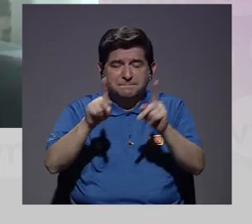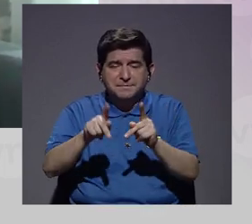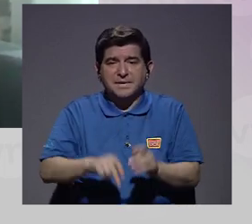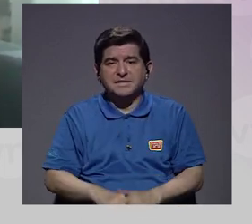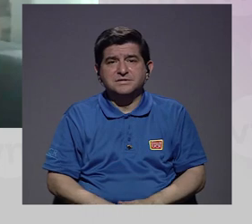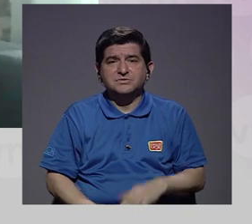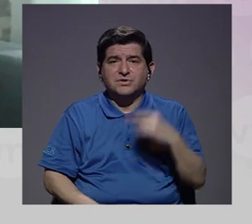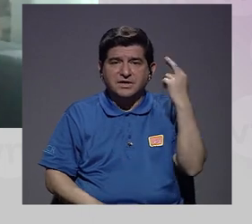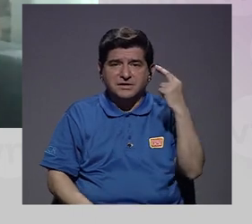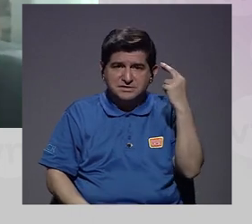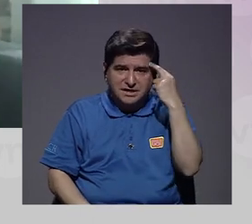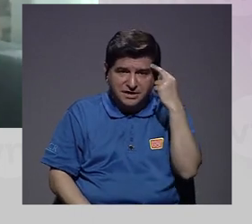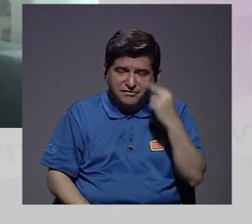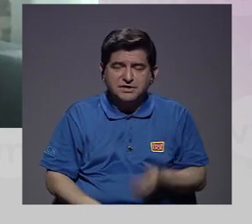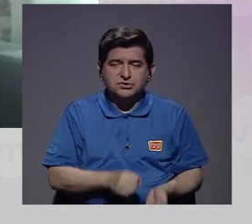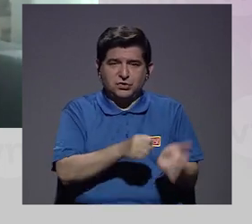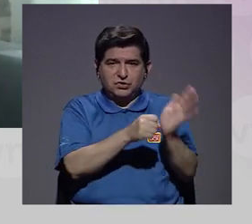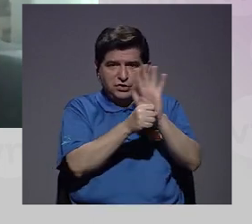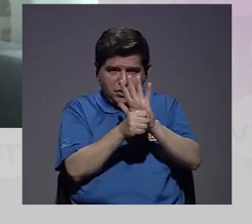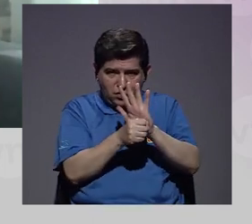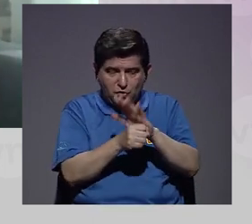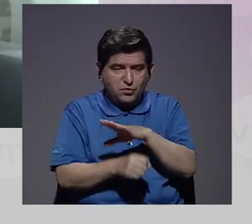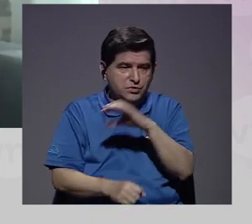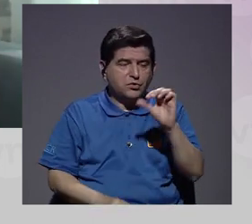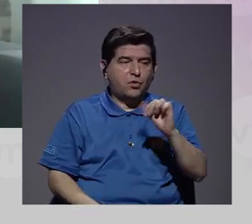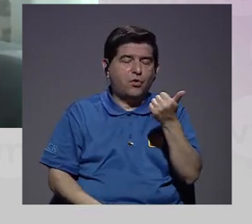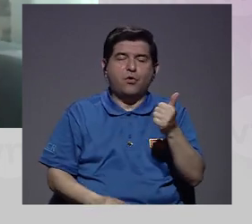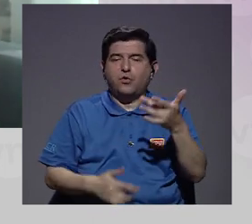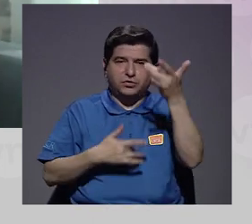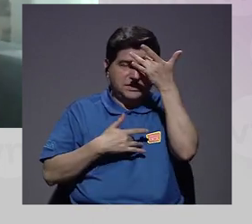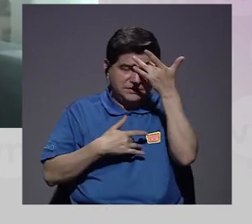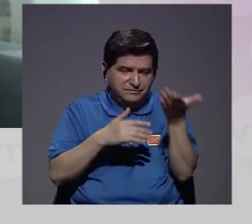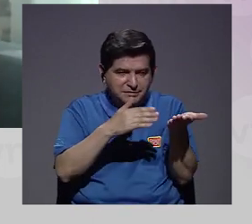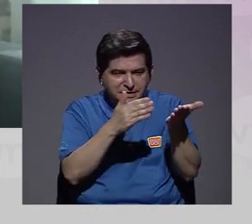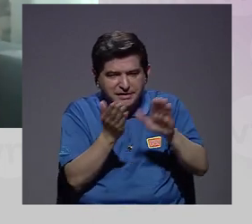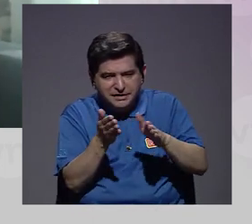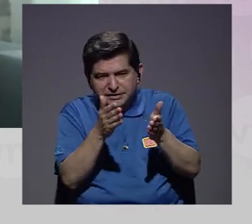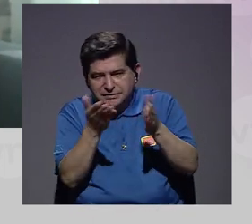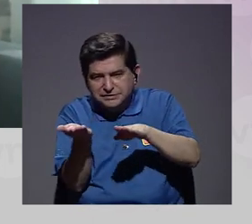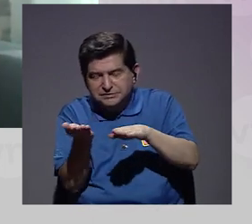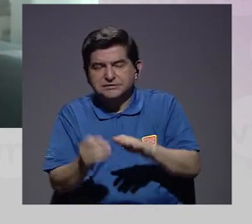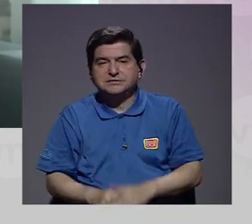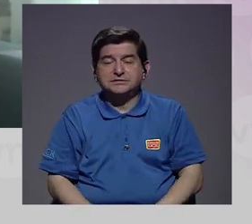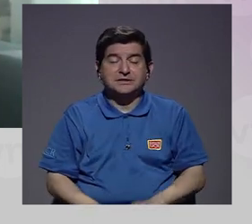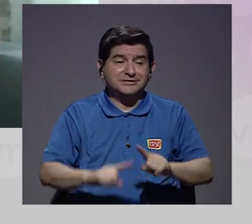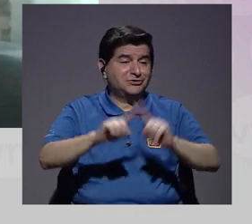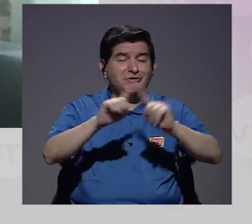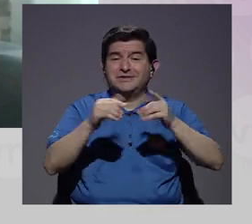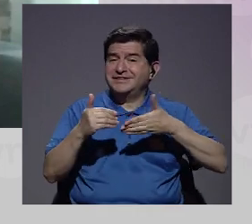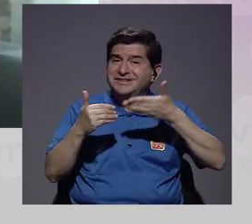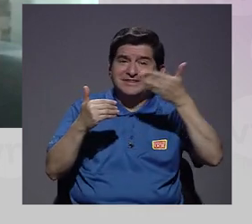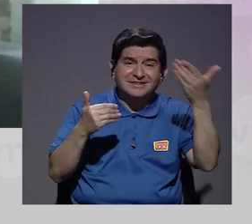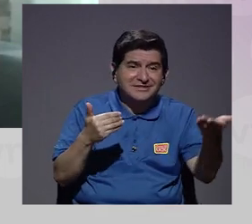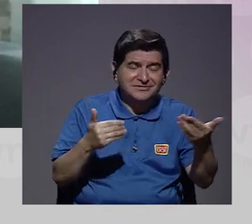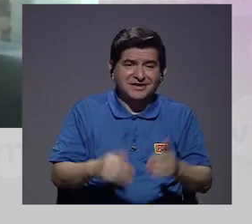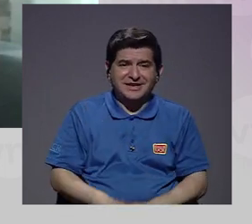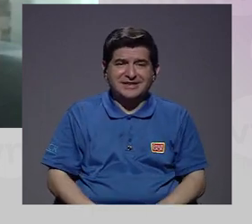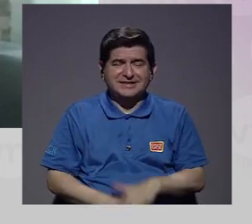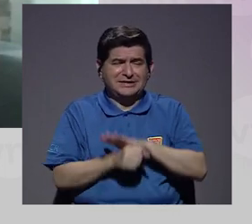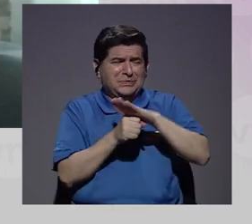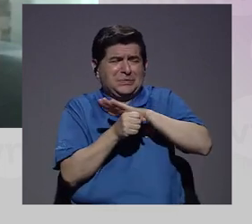por personas, ya sea por el COVID-19 o por otros padecimientos, ¿verdad? Entonces, son muchas cosas